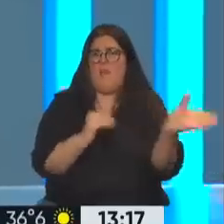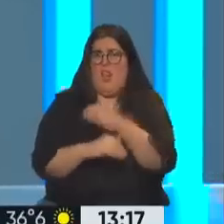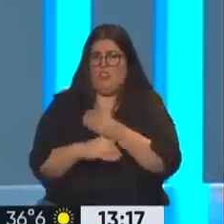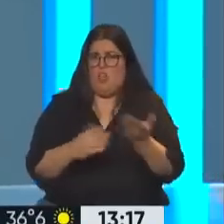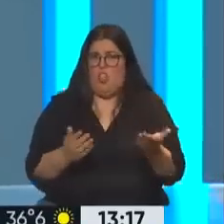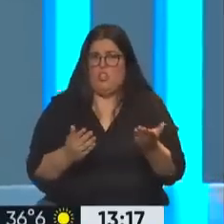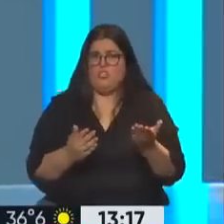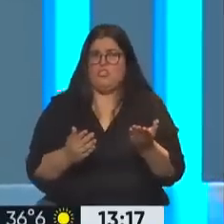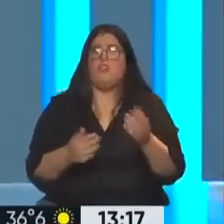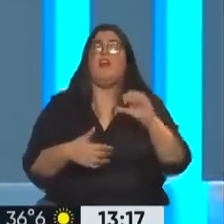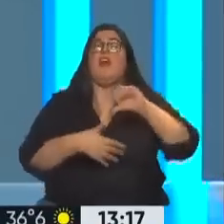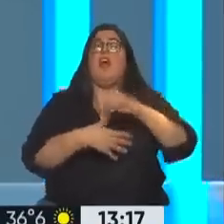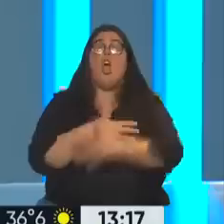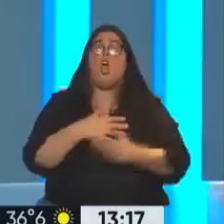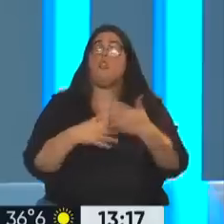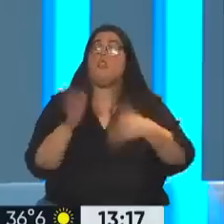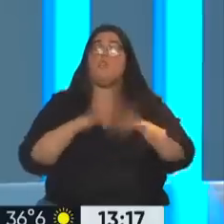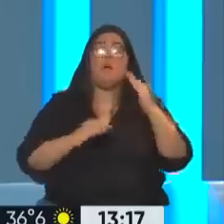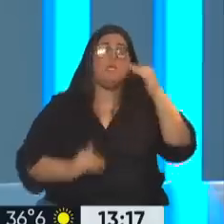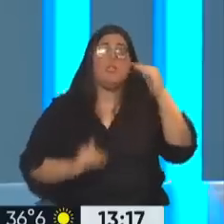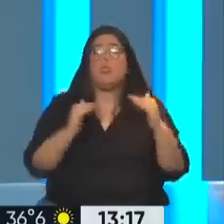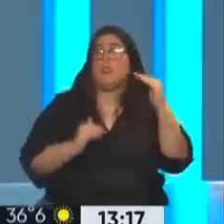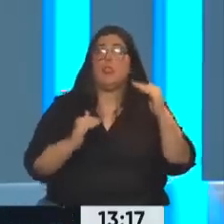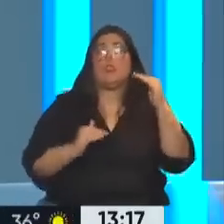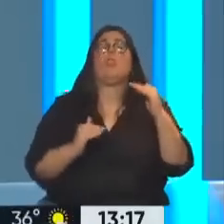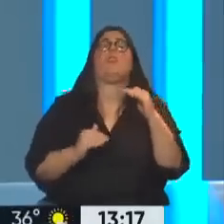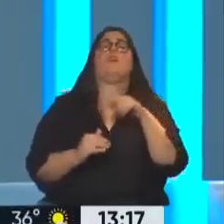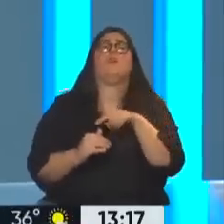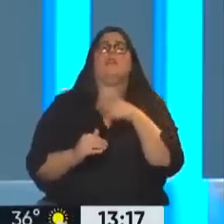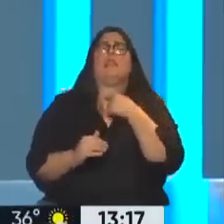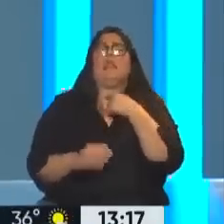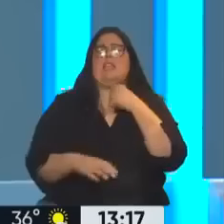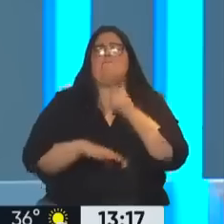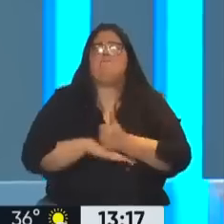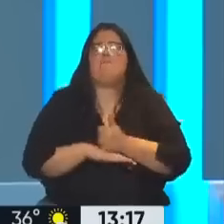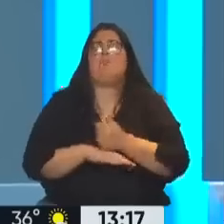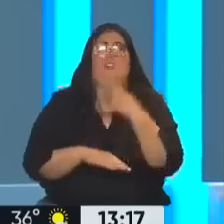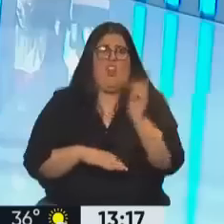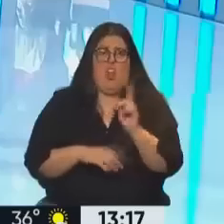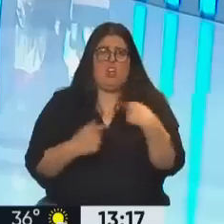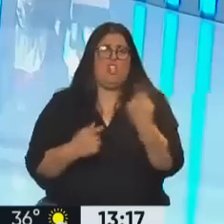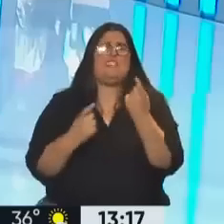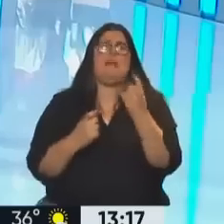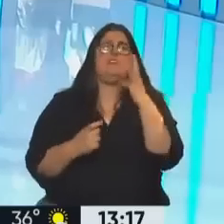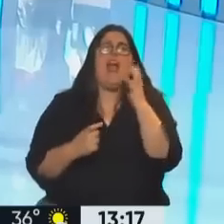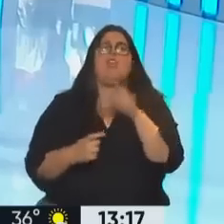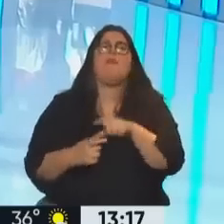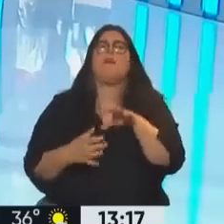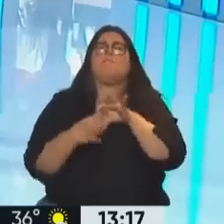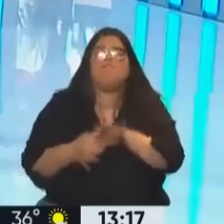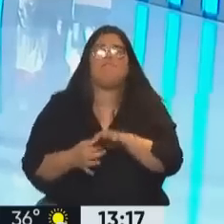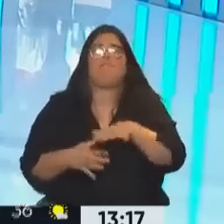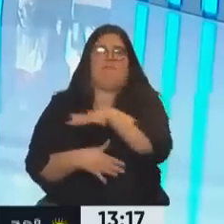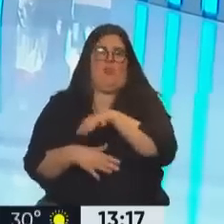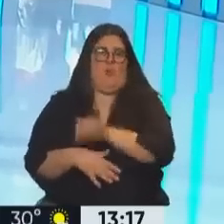uno de los continentes más desiguales del planeta. Eso es locura. Entonces, se necesita algo nuevo, mejor, más cerca de nuestra realidad. Y que dio resultado, como el